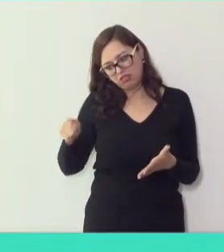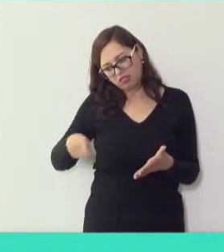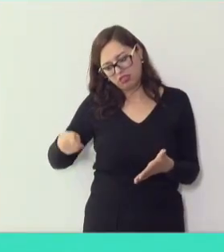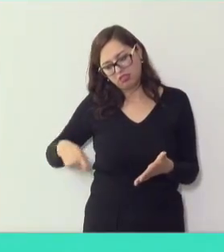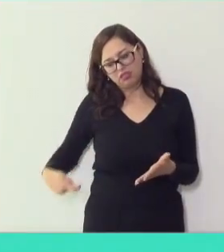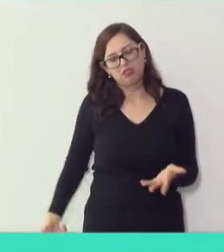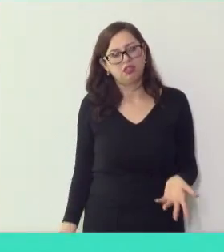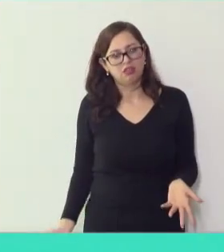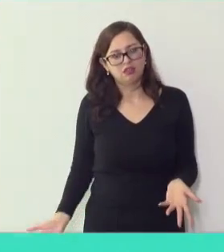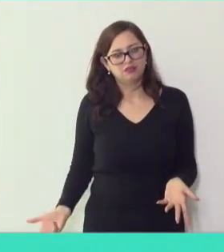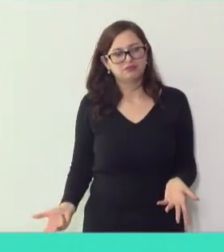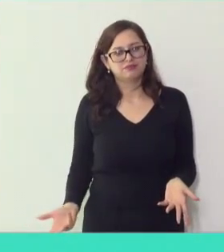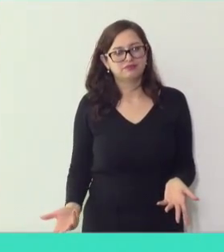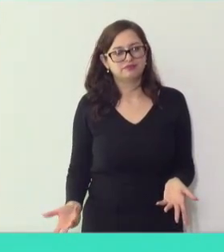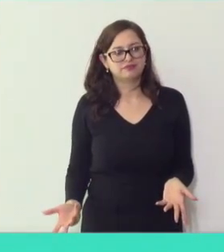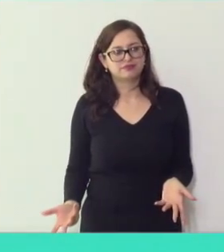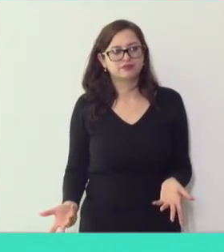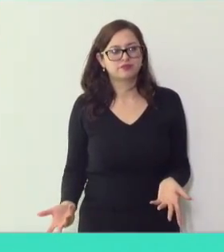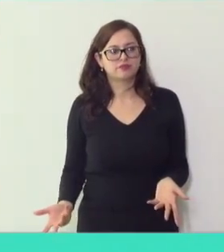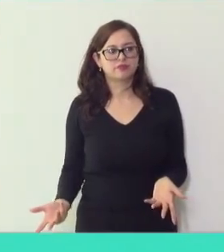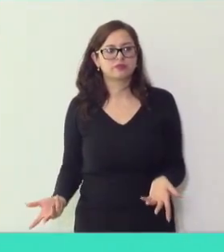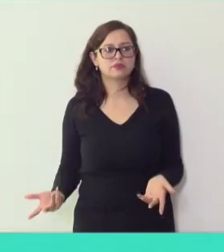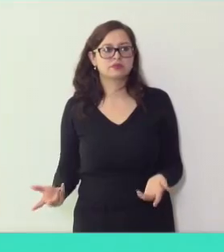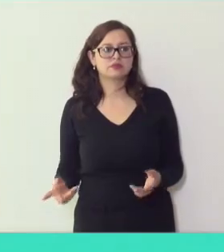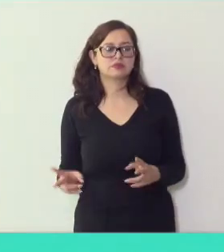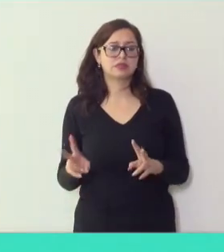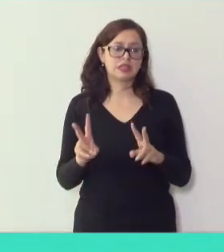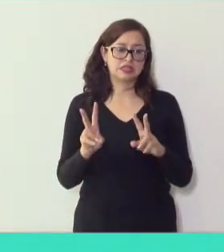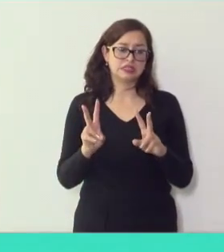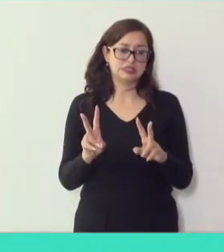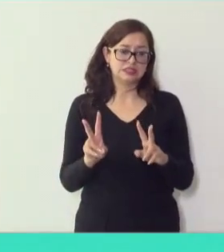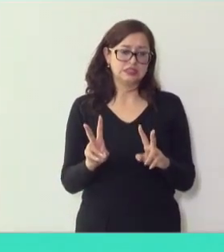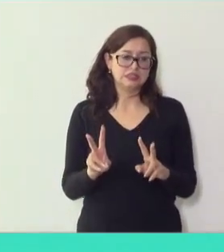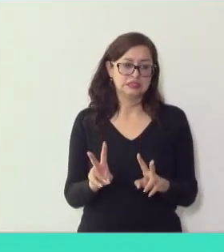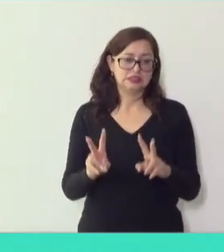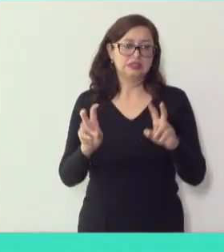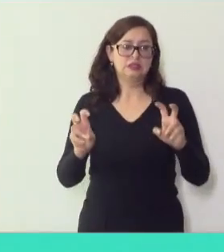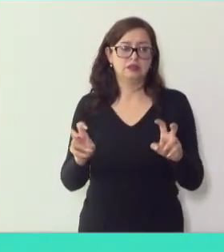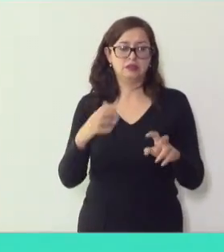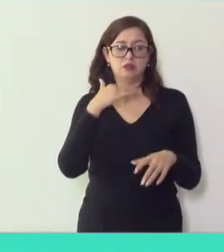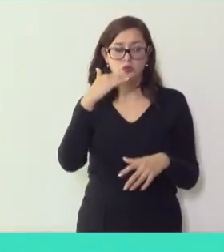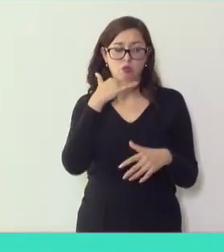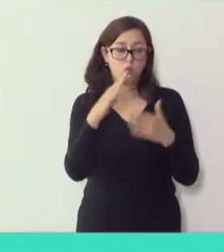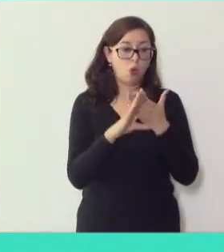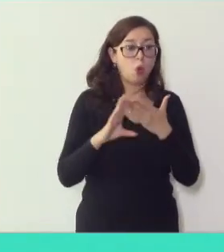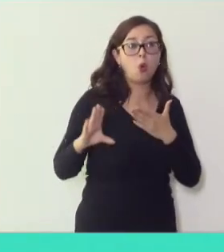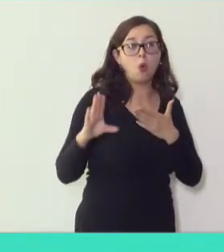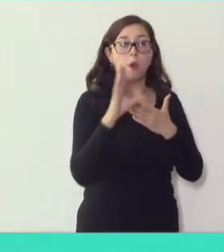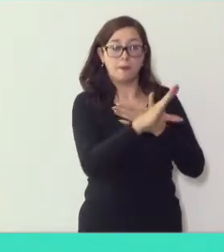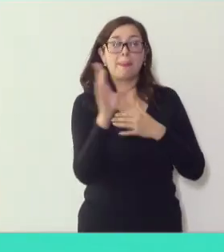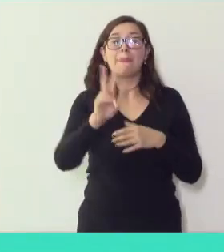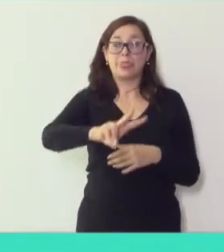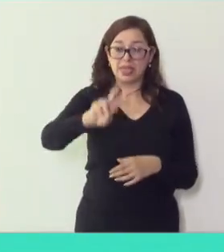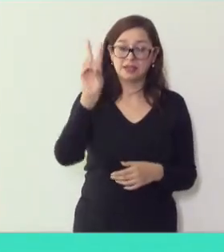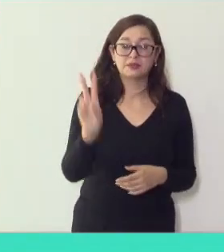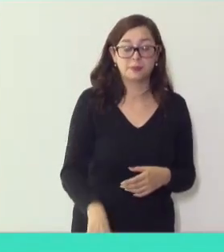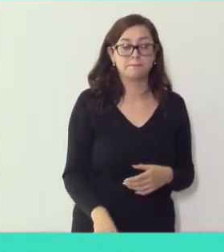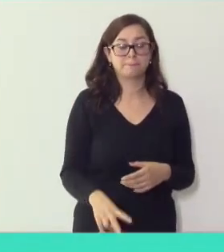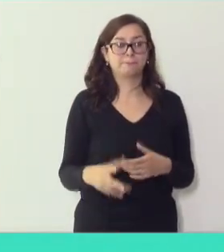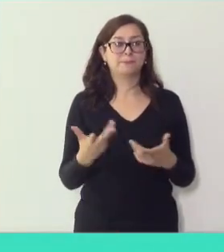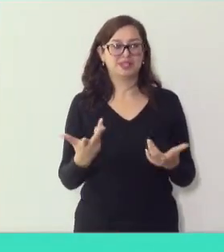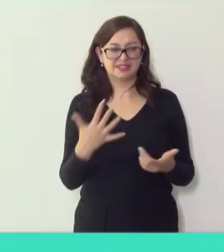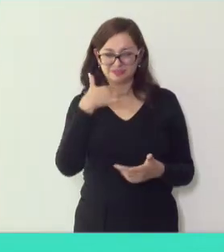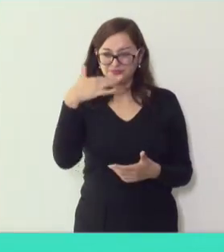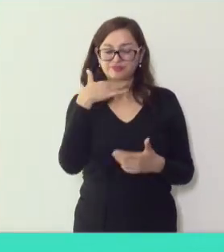batalla, extinción de dominio, donde se combate la corrupción en serio, donde hay resultados para combatir